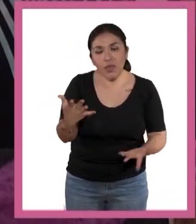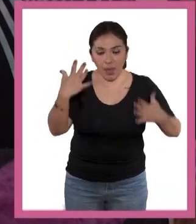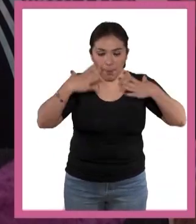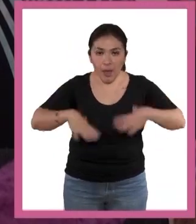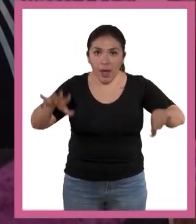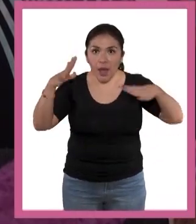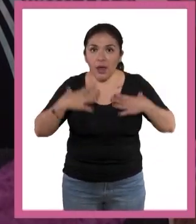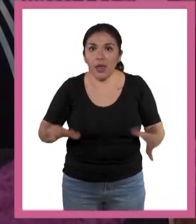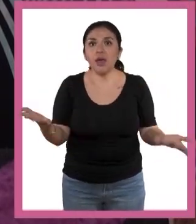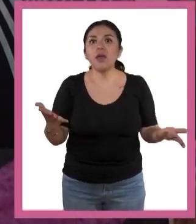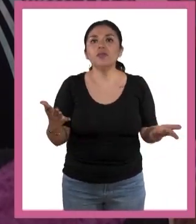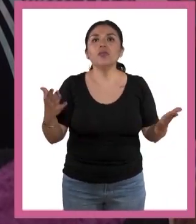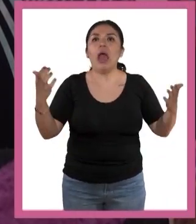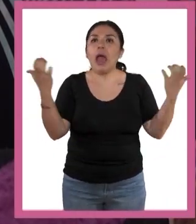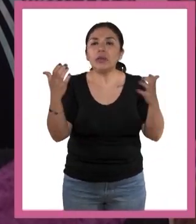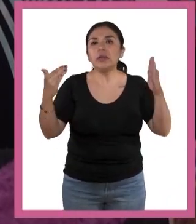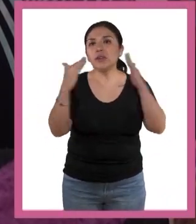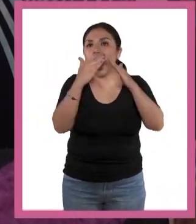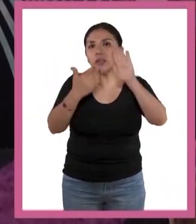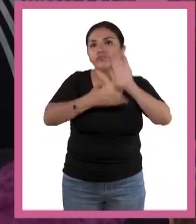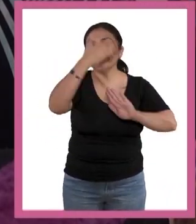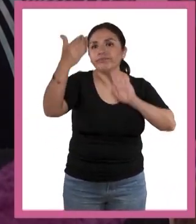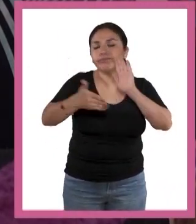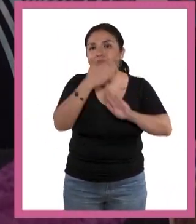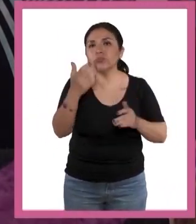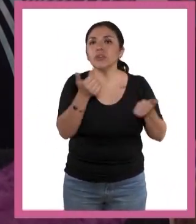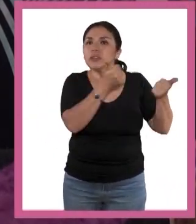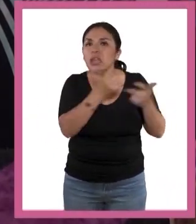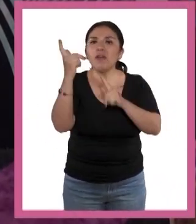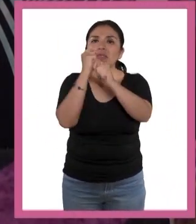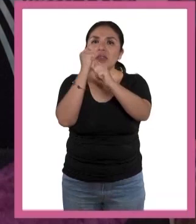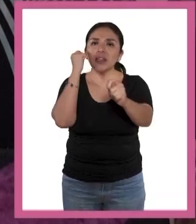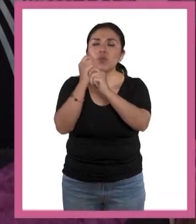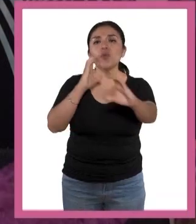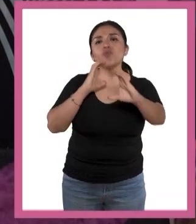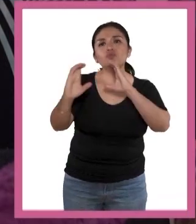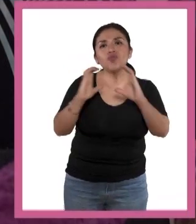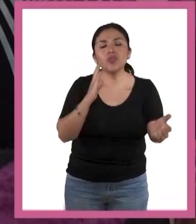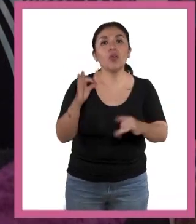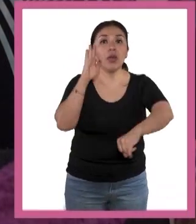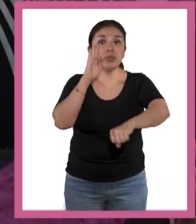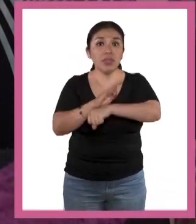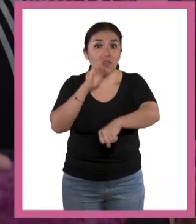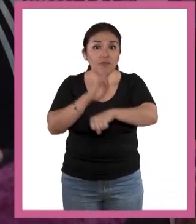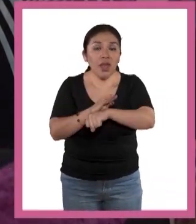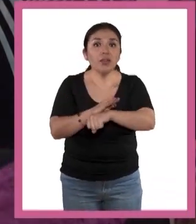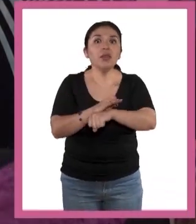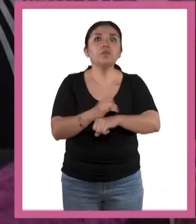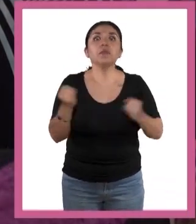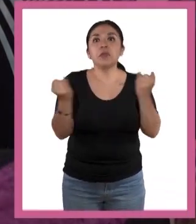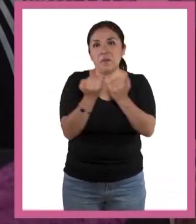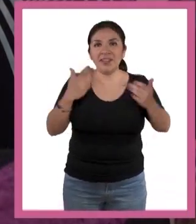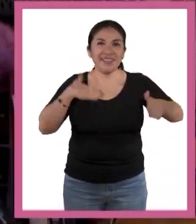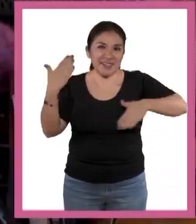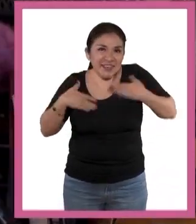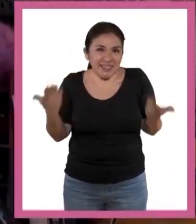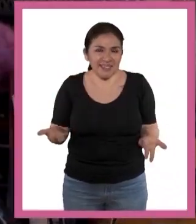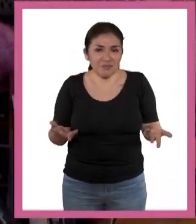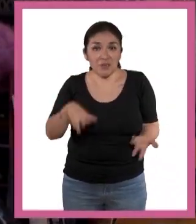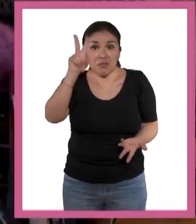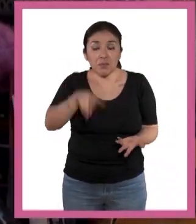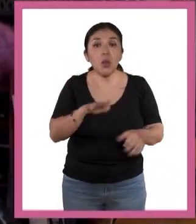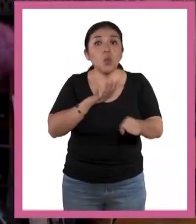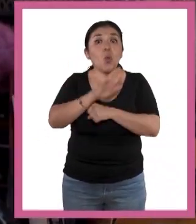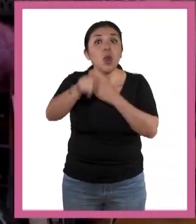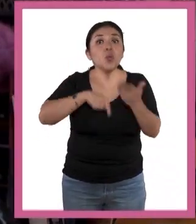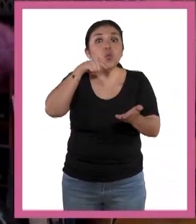vestirse, construir sus hogares, transportarse, comunicarse, defenderse y divertirse. No hay